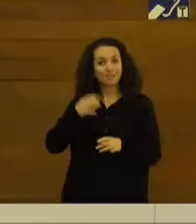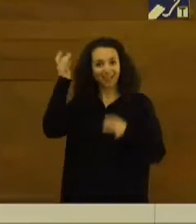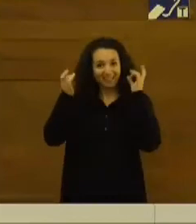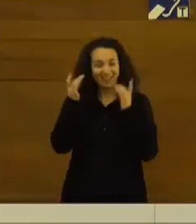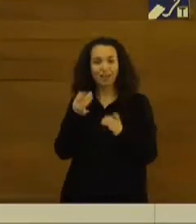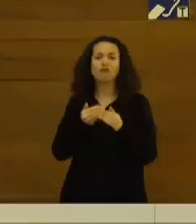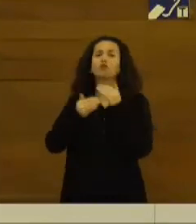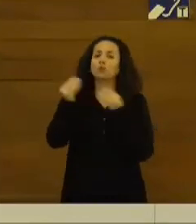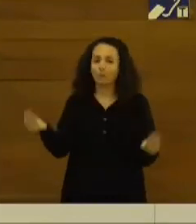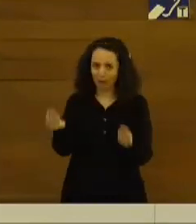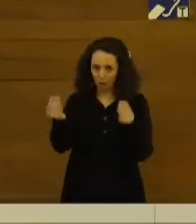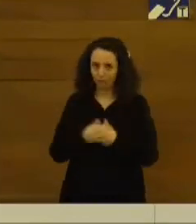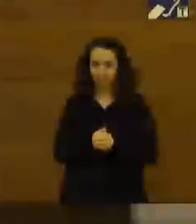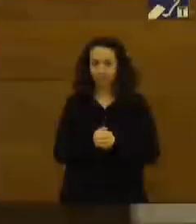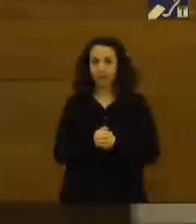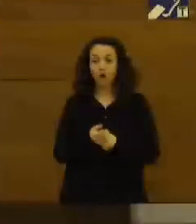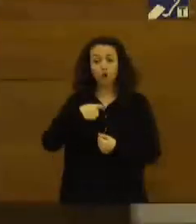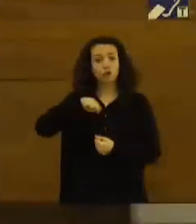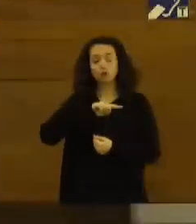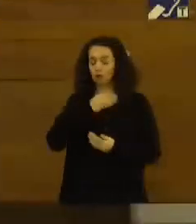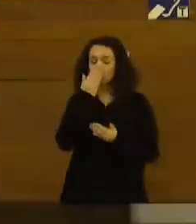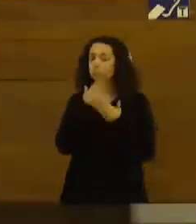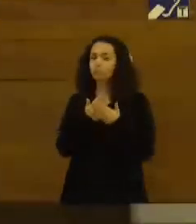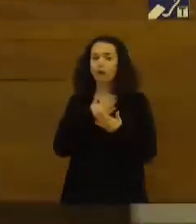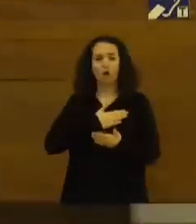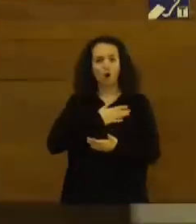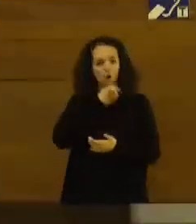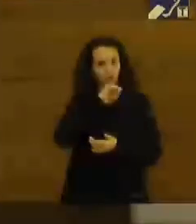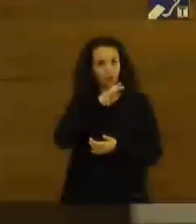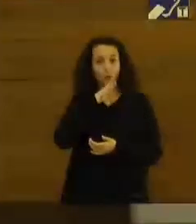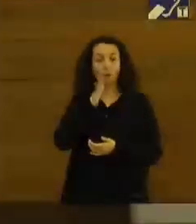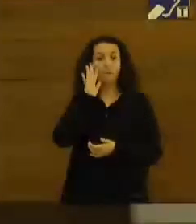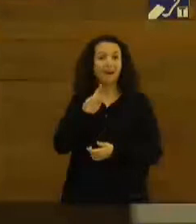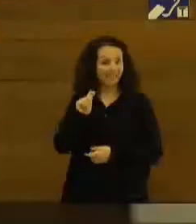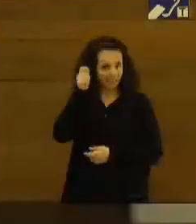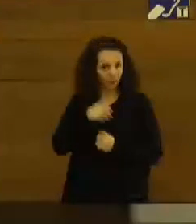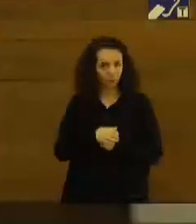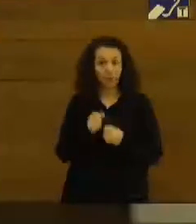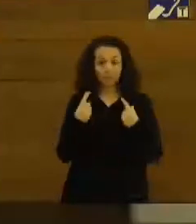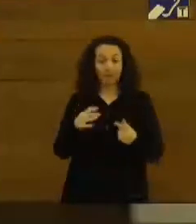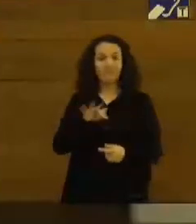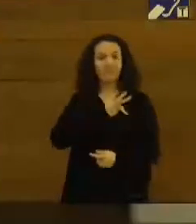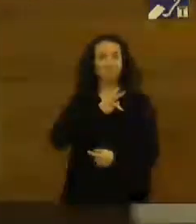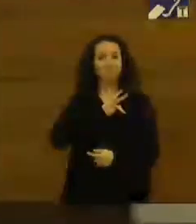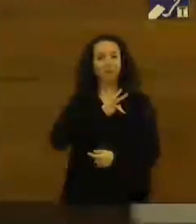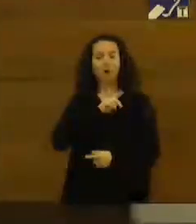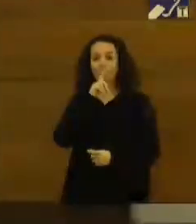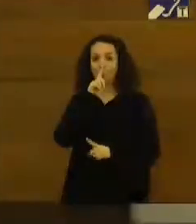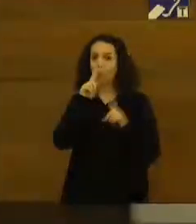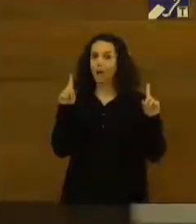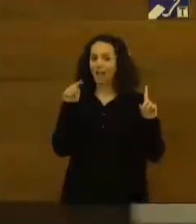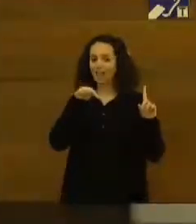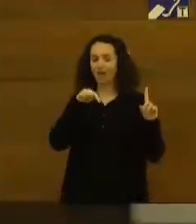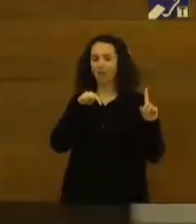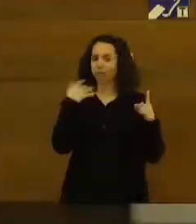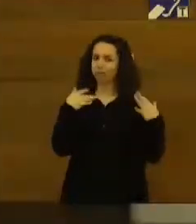Y sinceramente estamos muy satisfechos porque creemos que hemos tenido éxito. En esta primera convocatoria en un año plagado